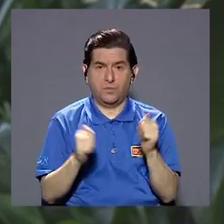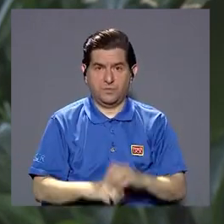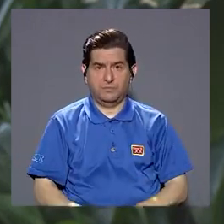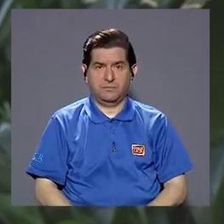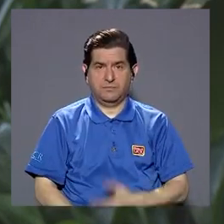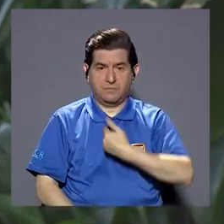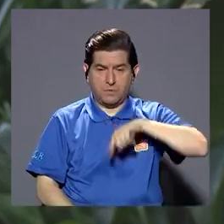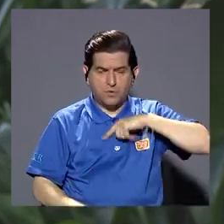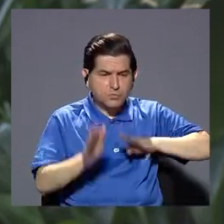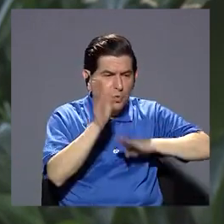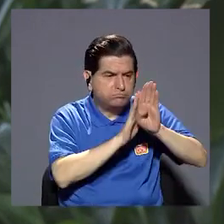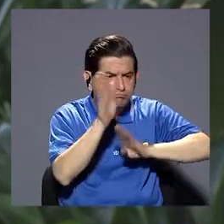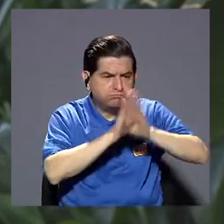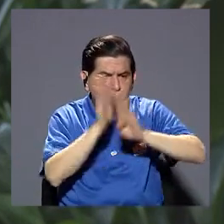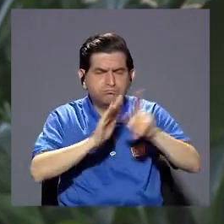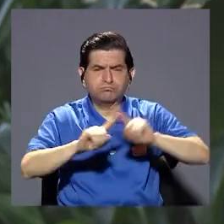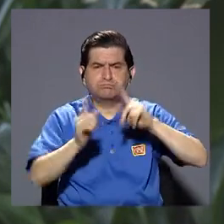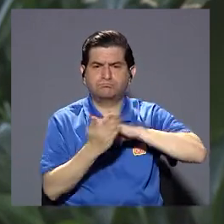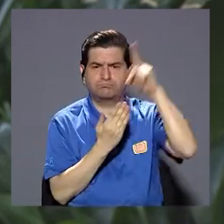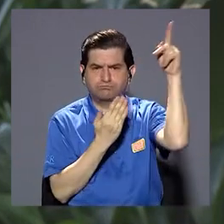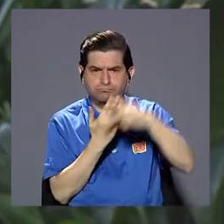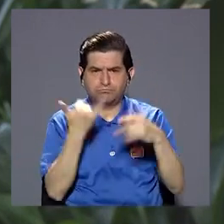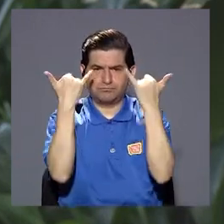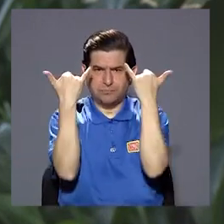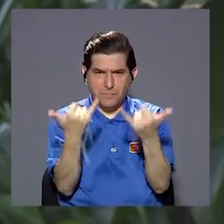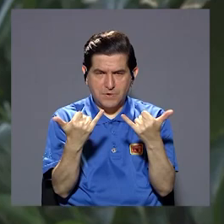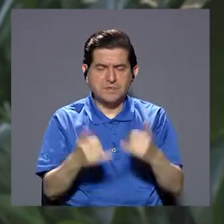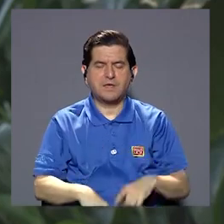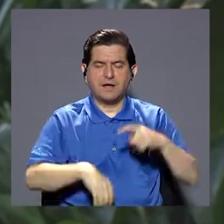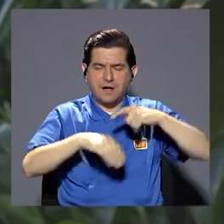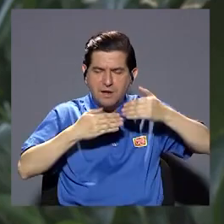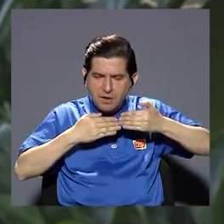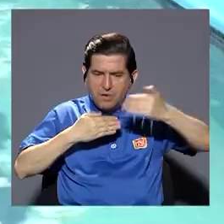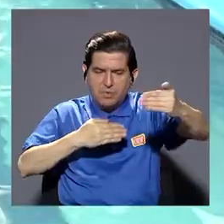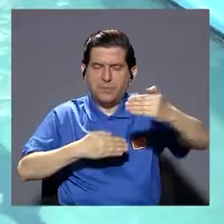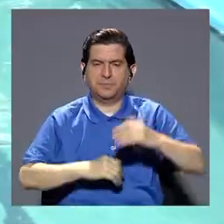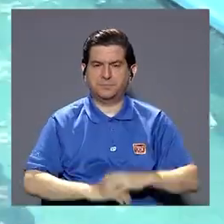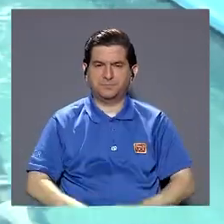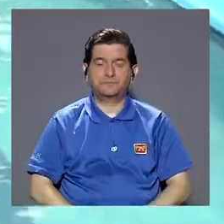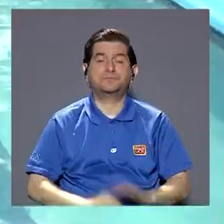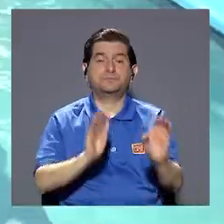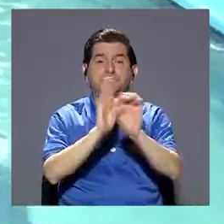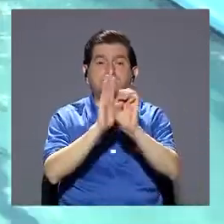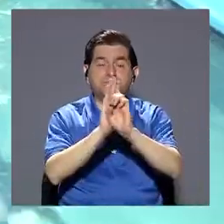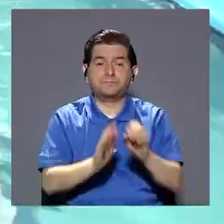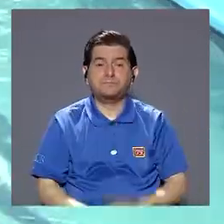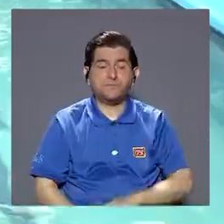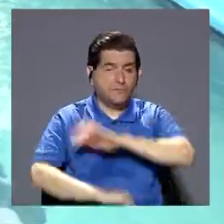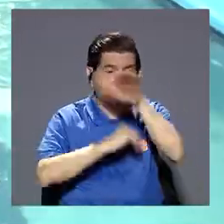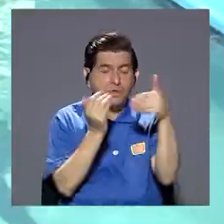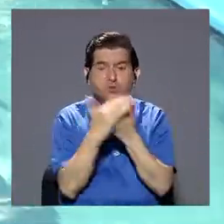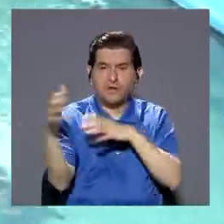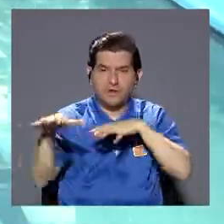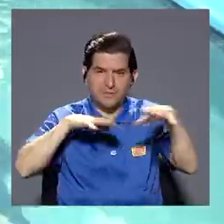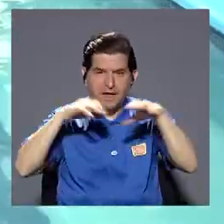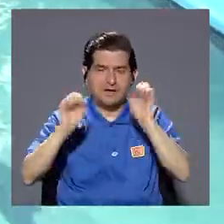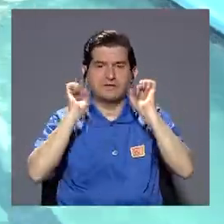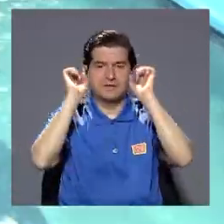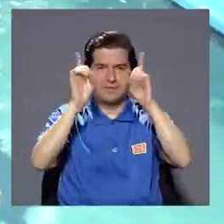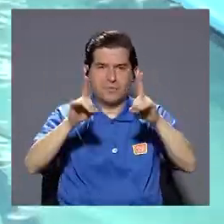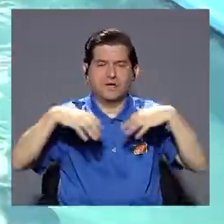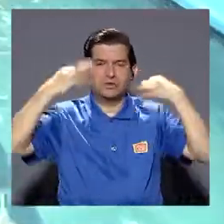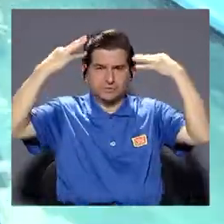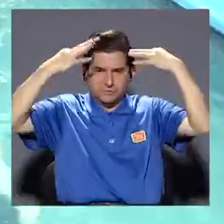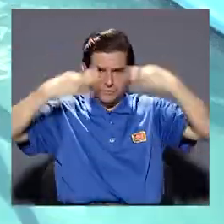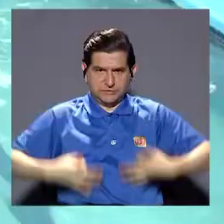entonces nosotros hemos desarrollado diferentes programas a lo largo del tiempo por ejemplo tenemos todo lo que son actividades